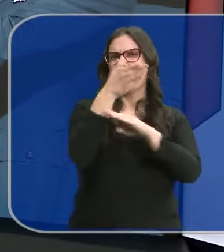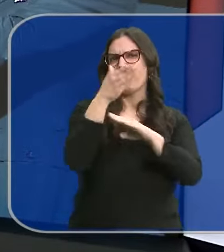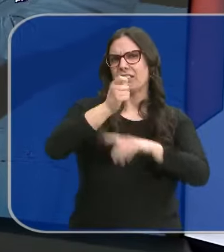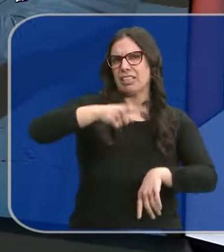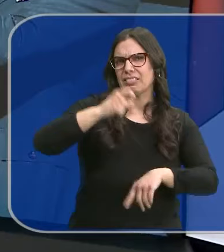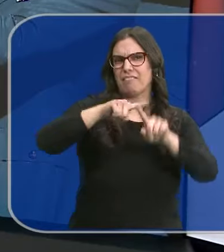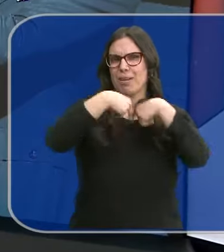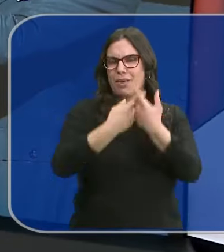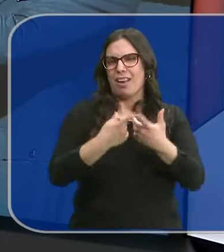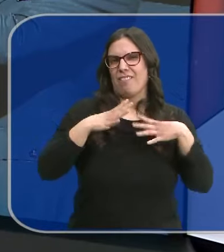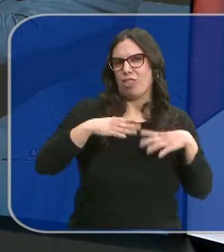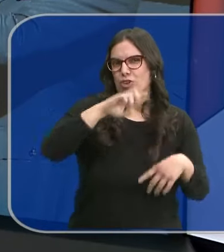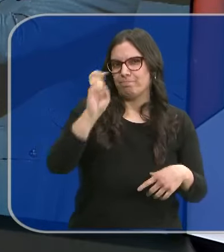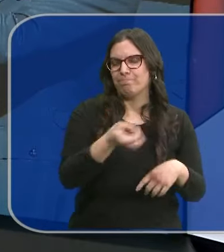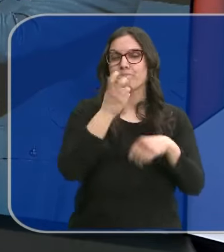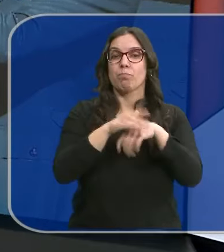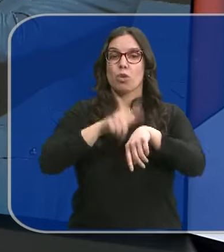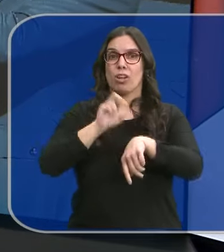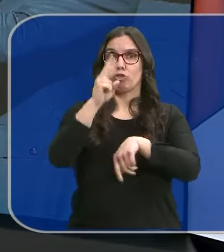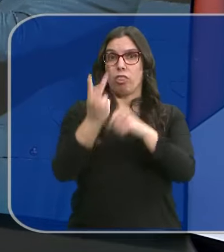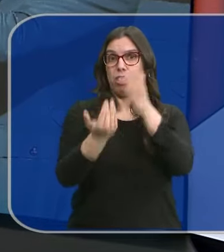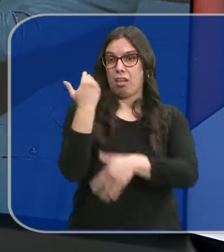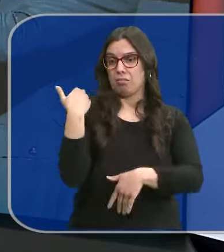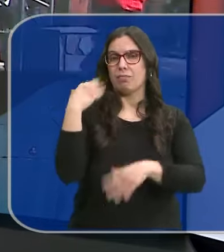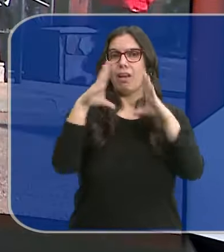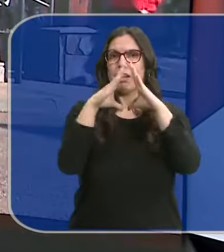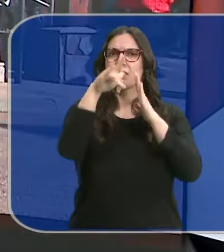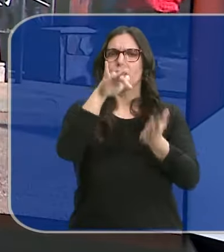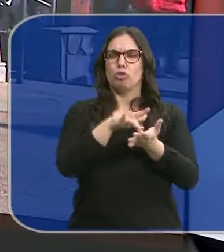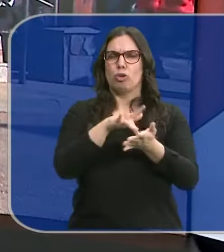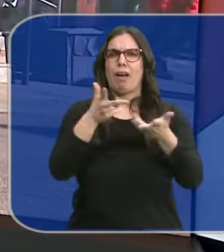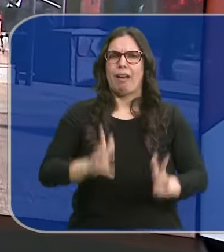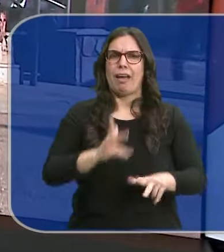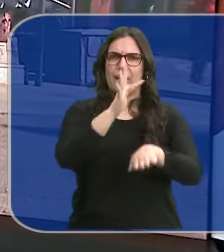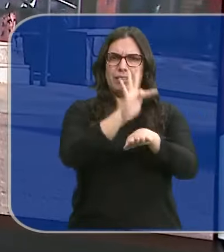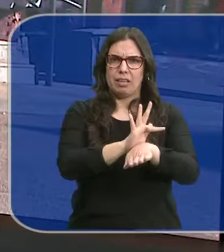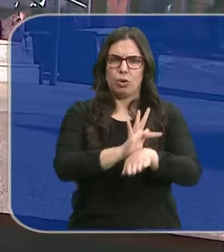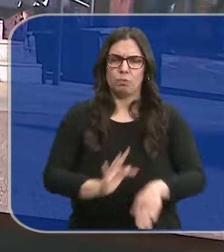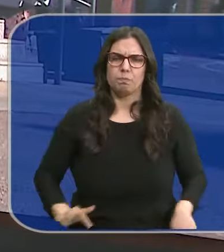su familia siempre que podía. A las 12 de mediodía la iglesia de la localidad ha acogido el entierro.